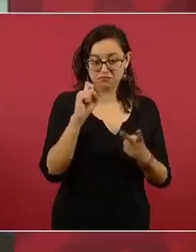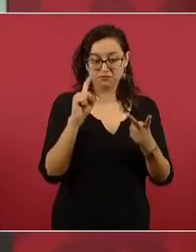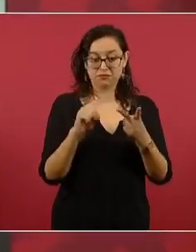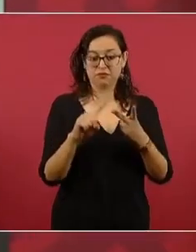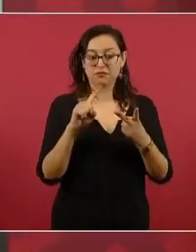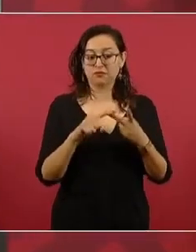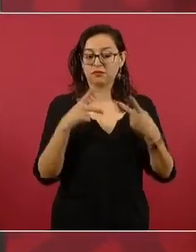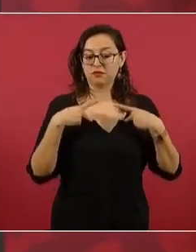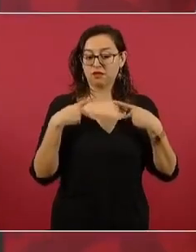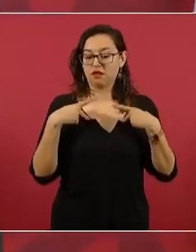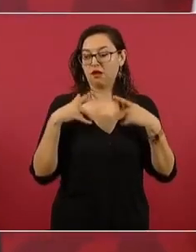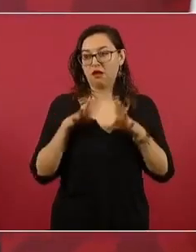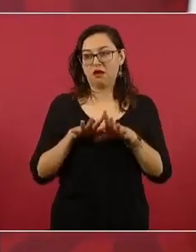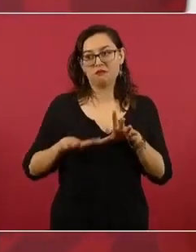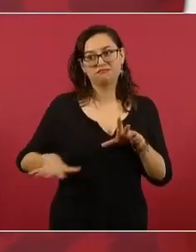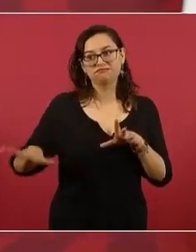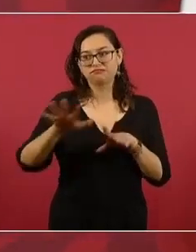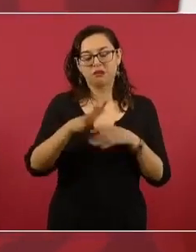la gente,